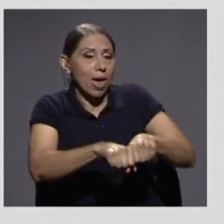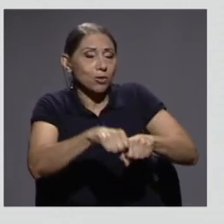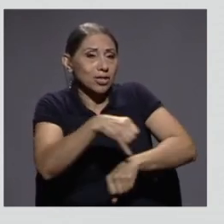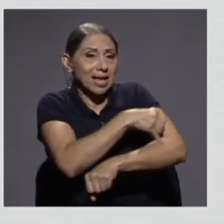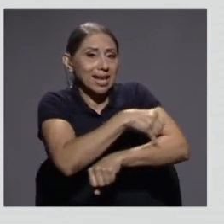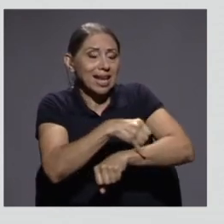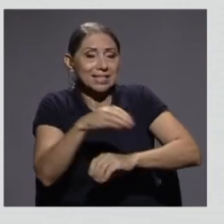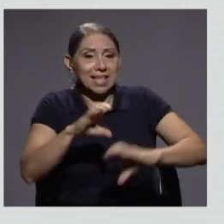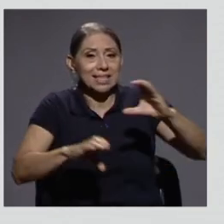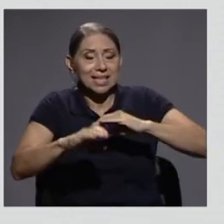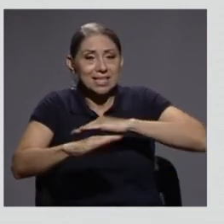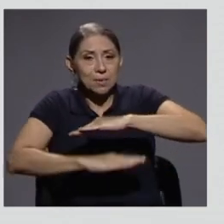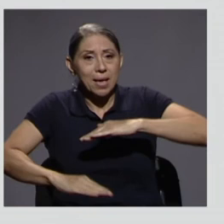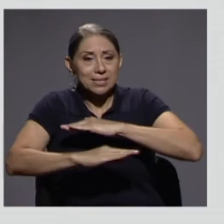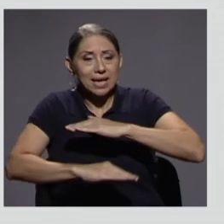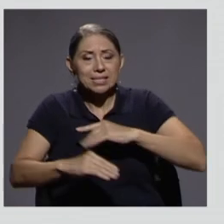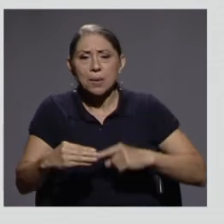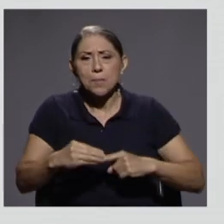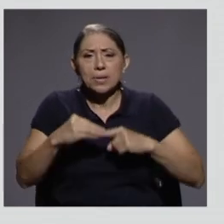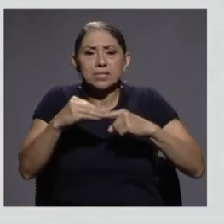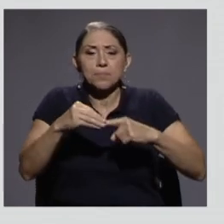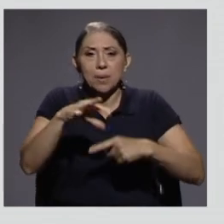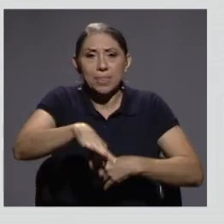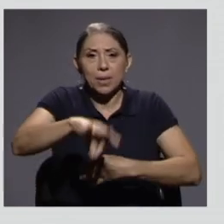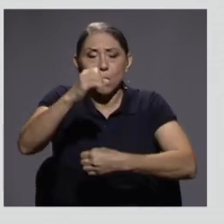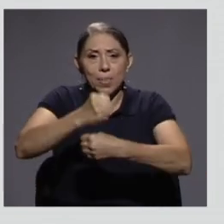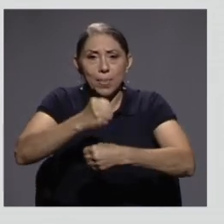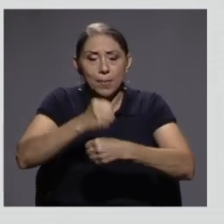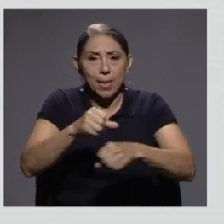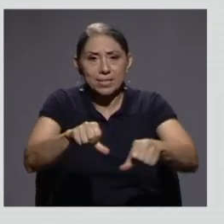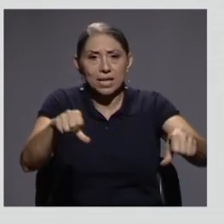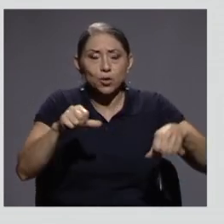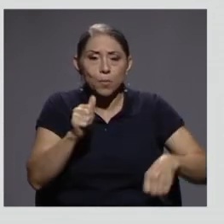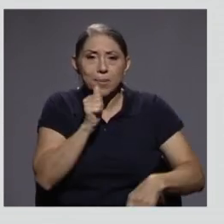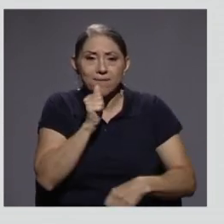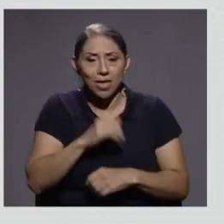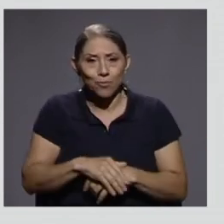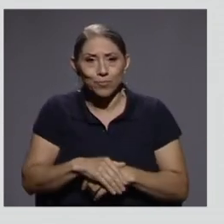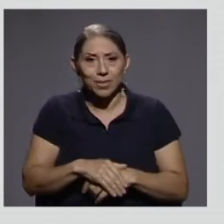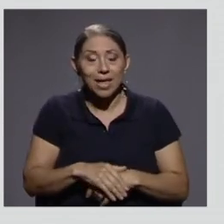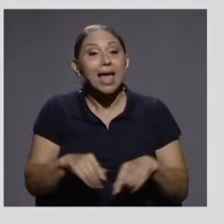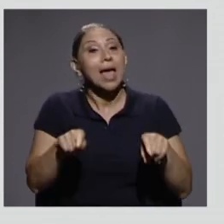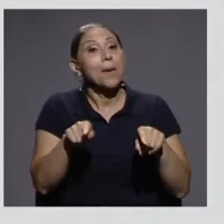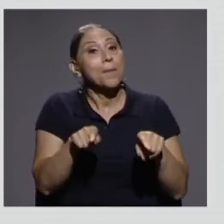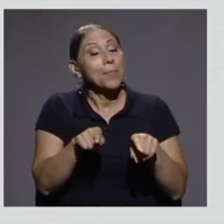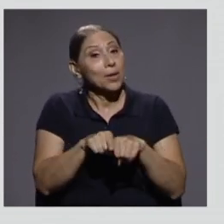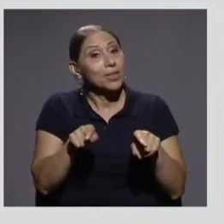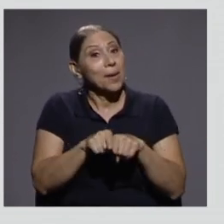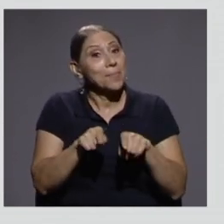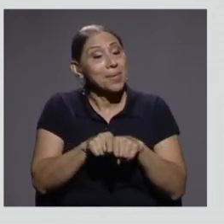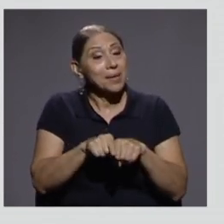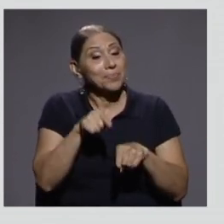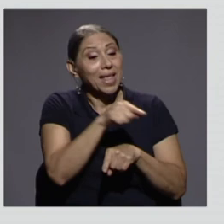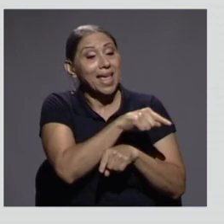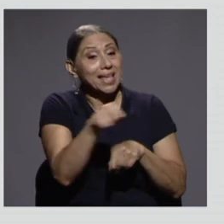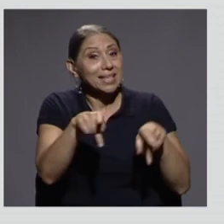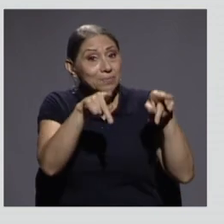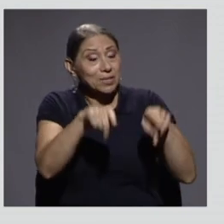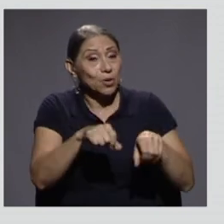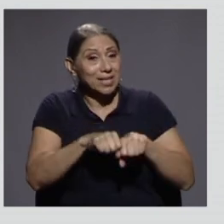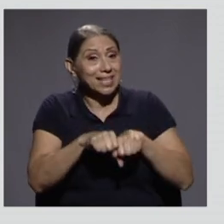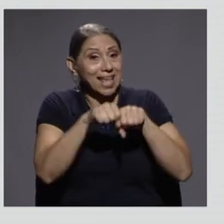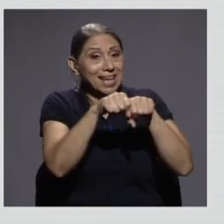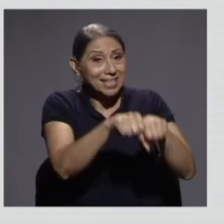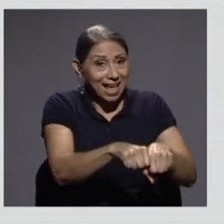colocan principalmente en el sector privado. También estos egresados, en cambio, al revés, digamos, de lo que acabo de decir, para el sector